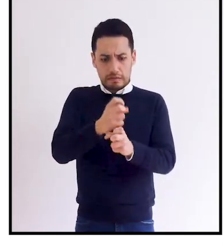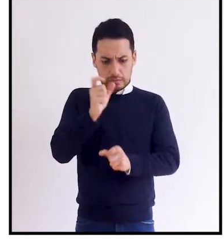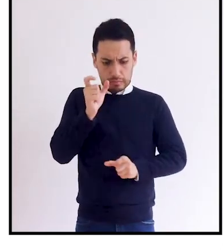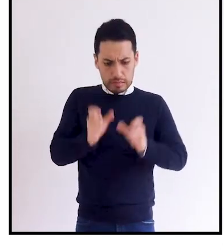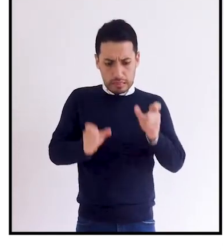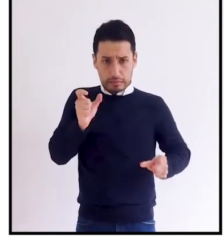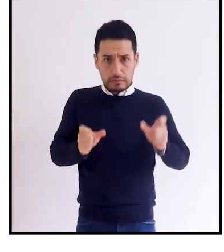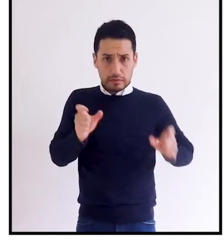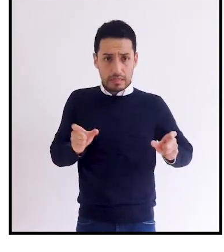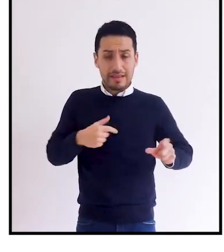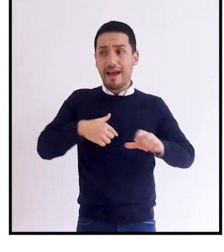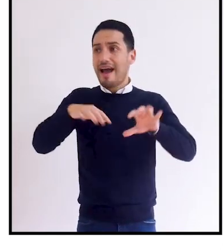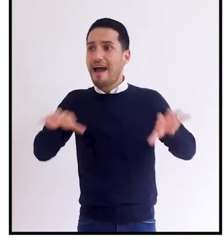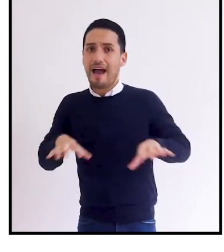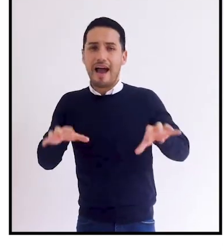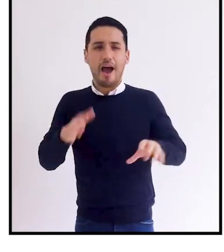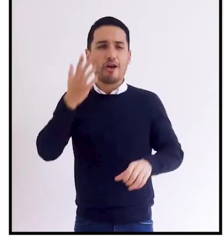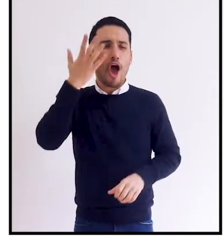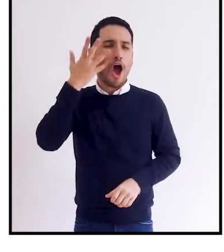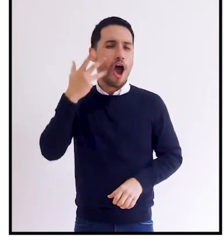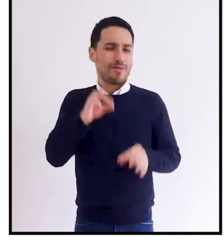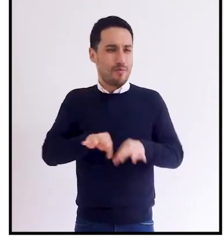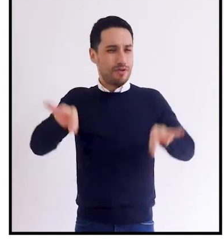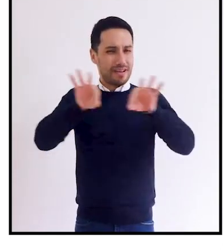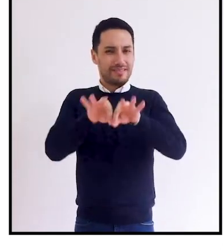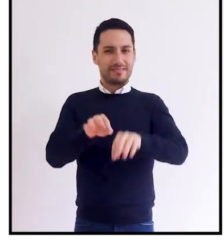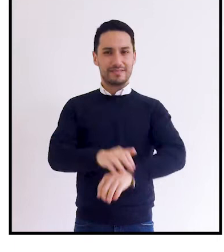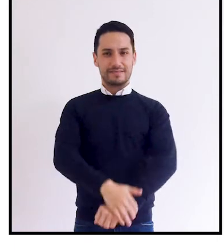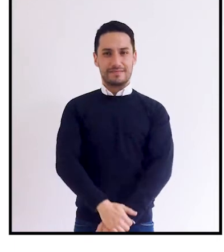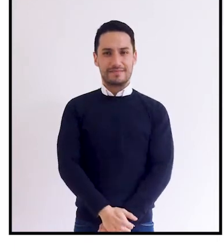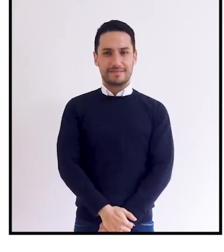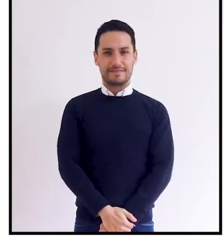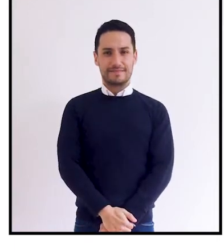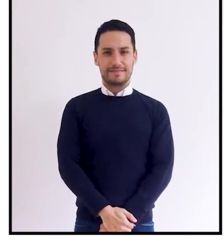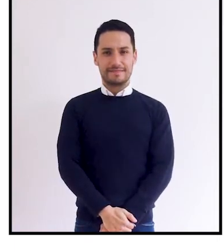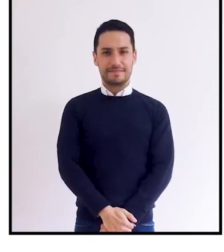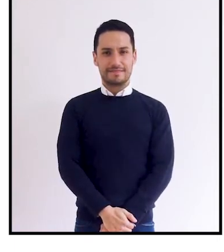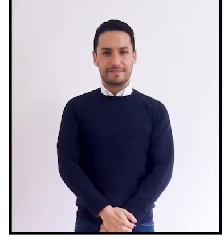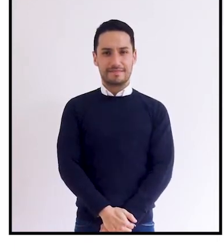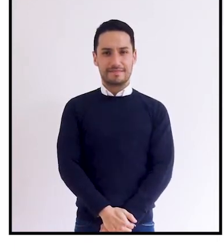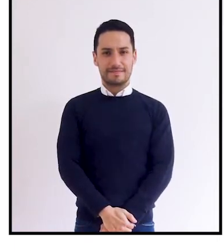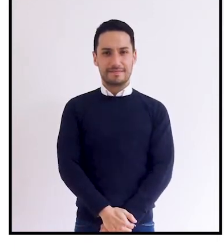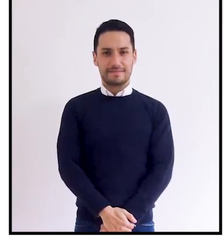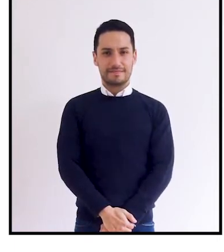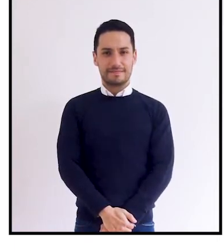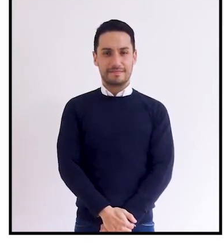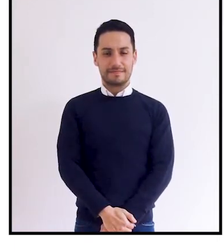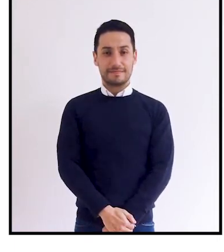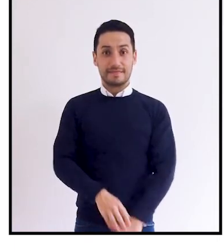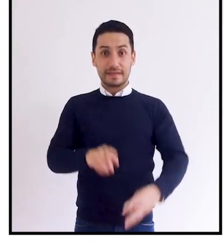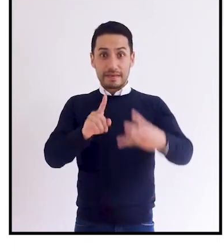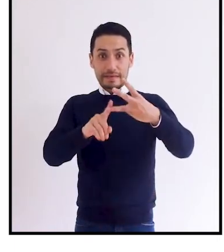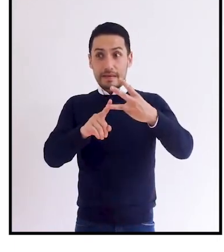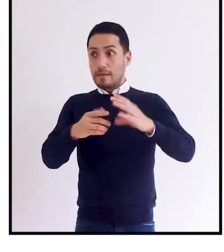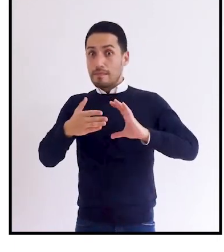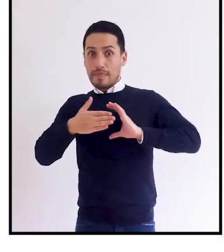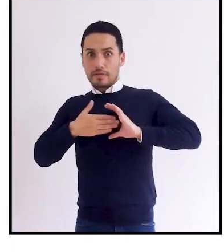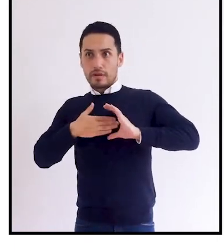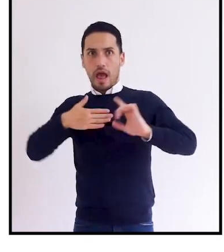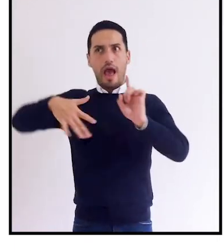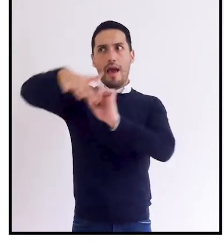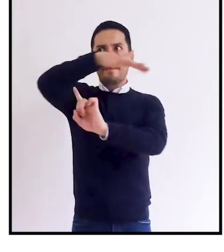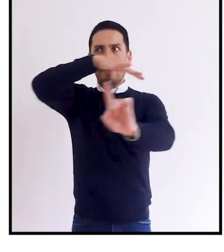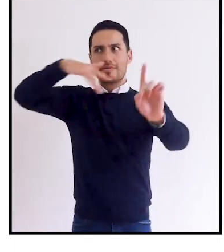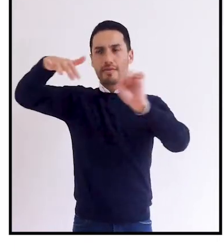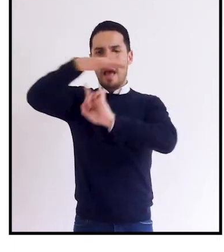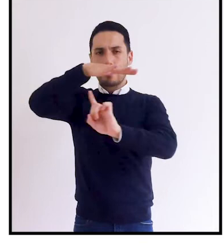personas para desarrollar sus actividades más importantes. Factores personales y ambientales. Que